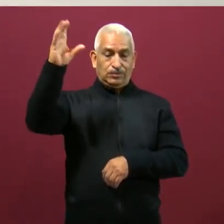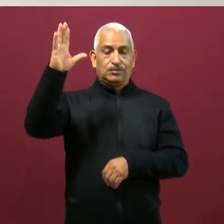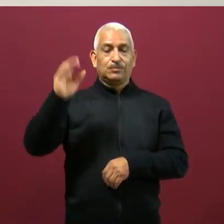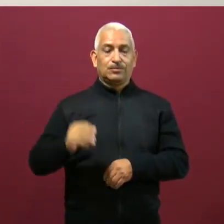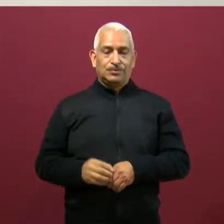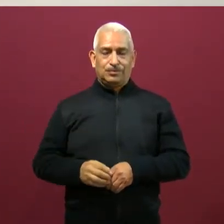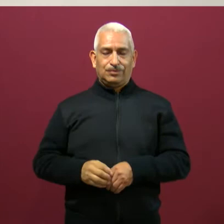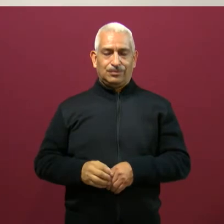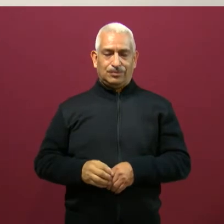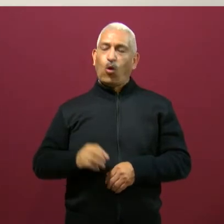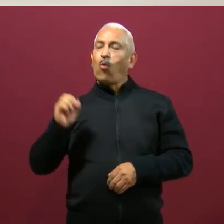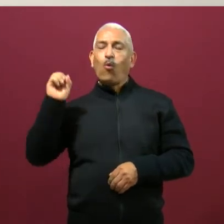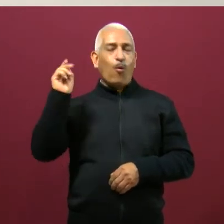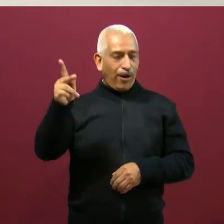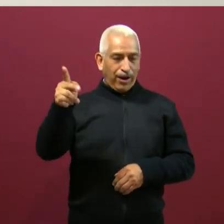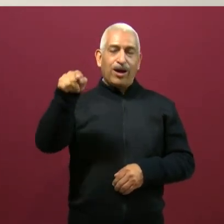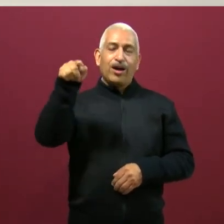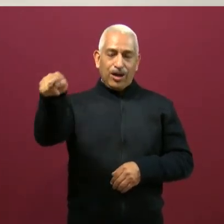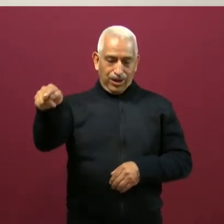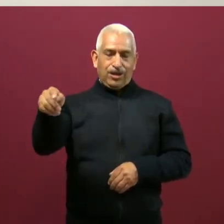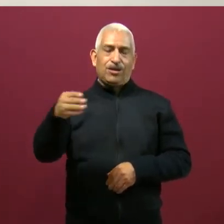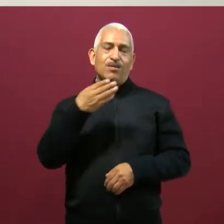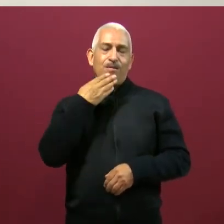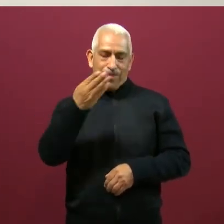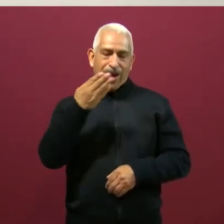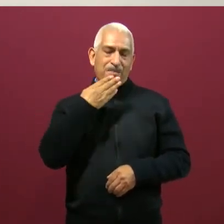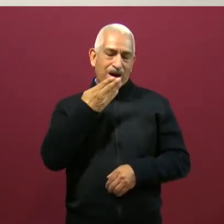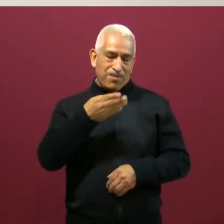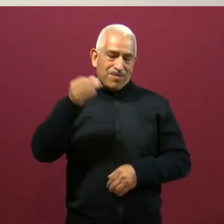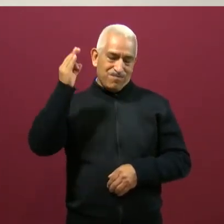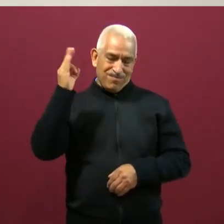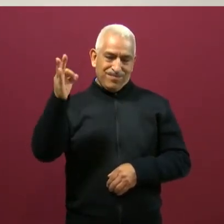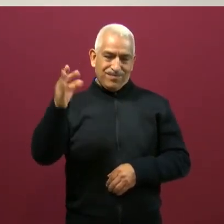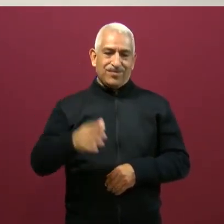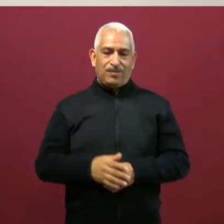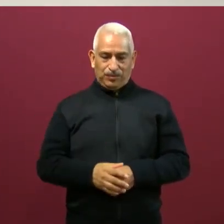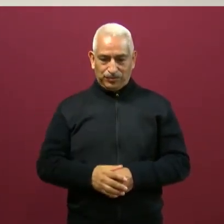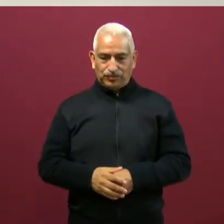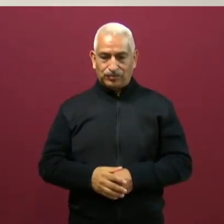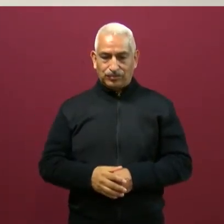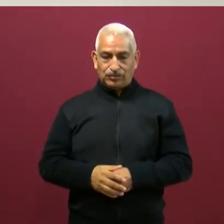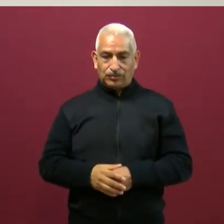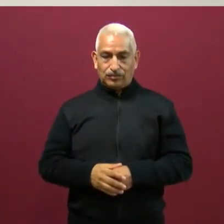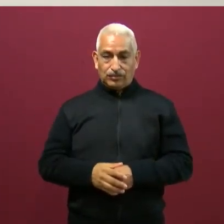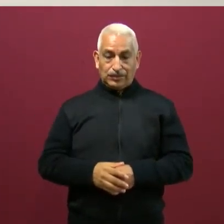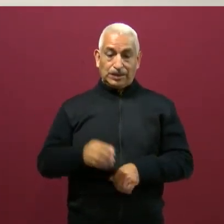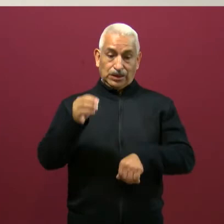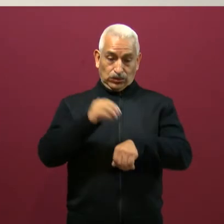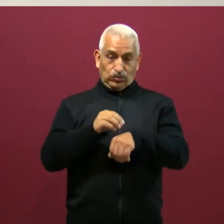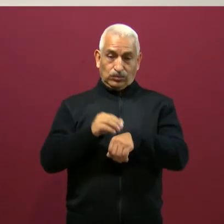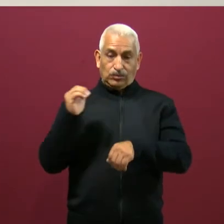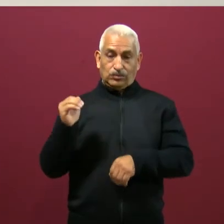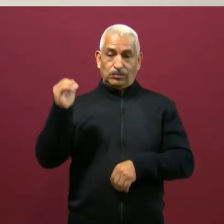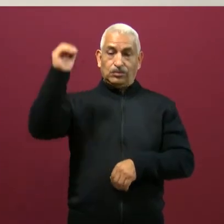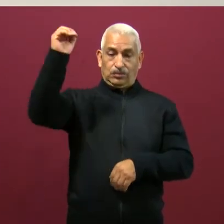Excelente. Está colocado en la parte superior.